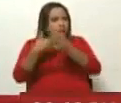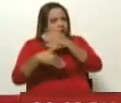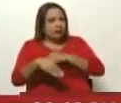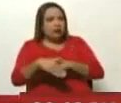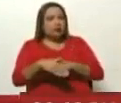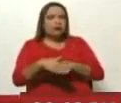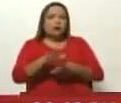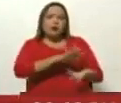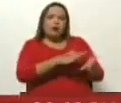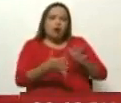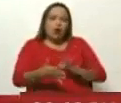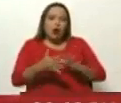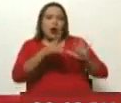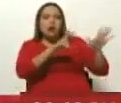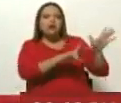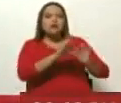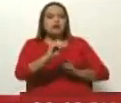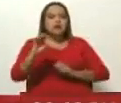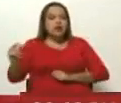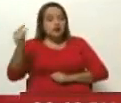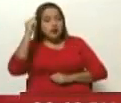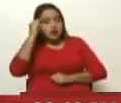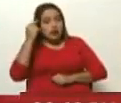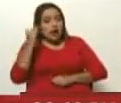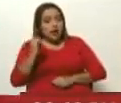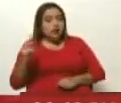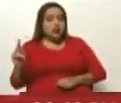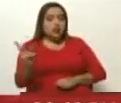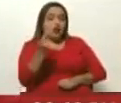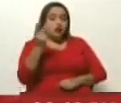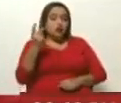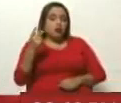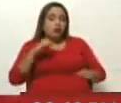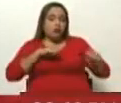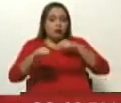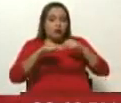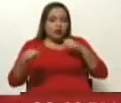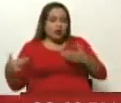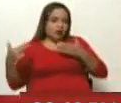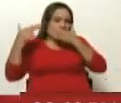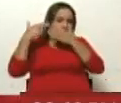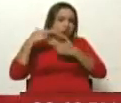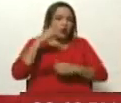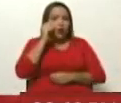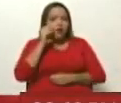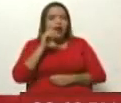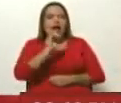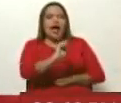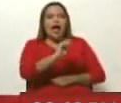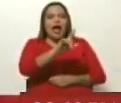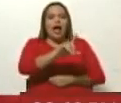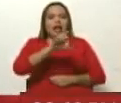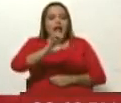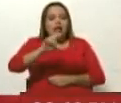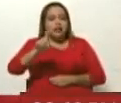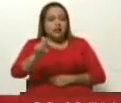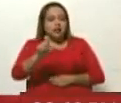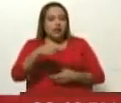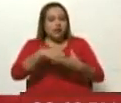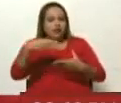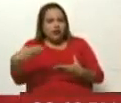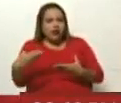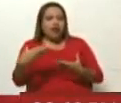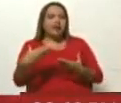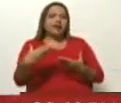de 800, más de 800 días, de este segundo movimiento de Alex Saab, fuera de una situación de